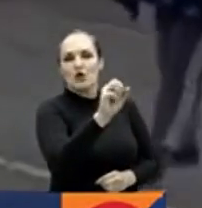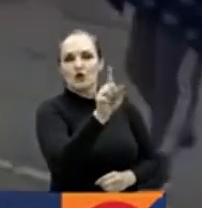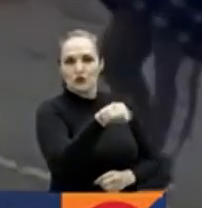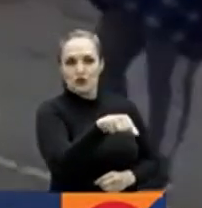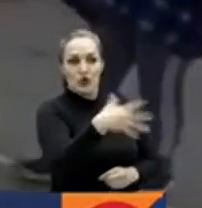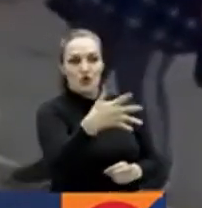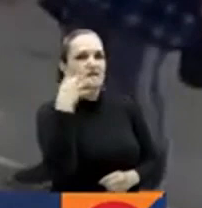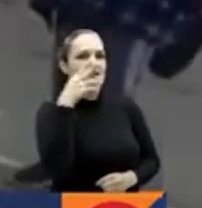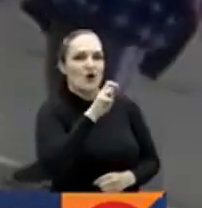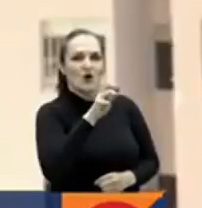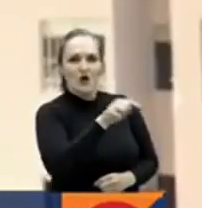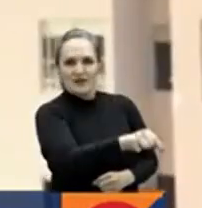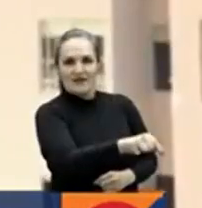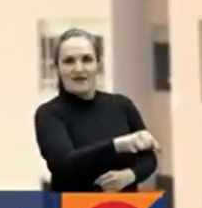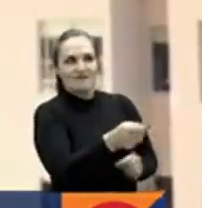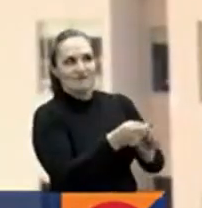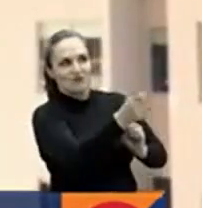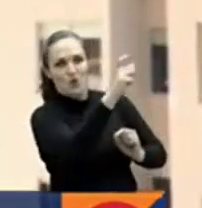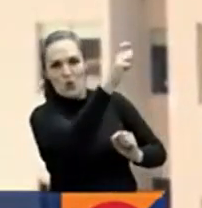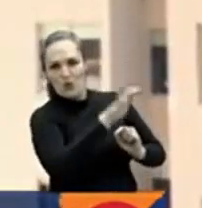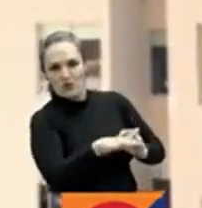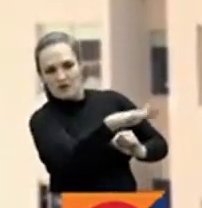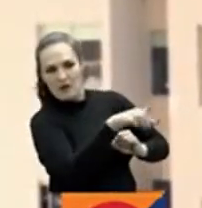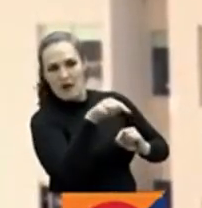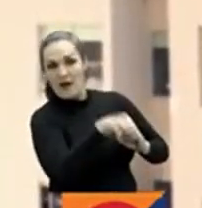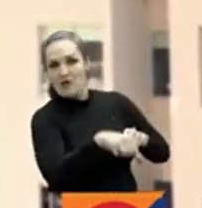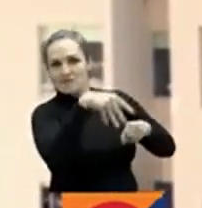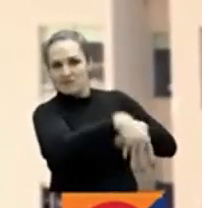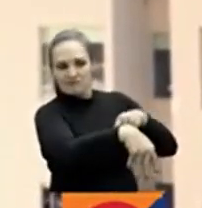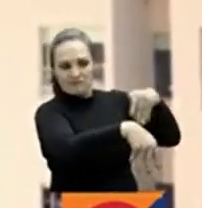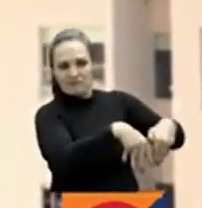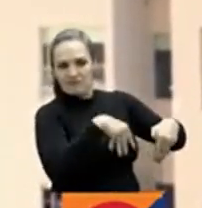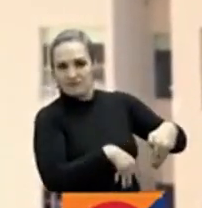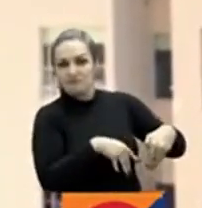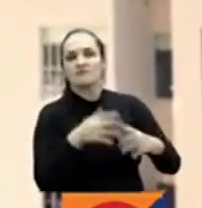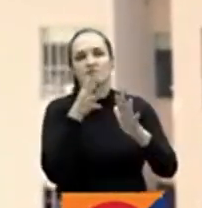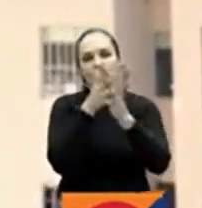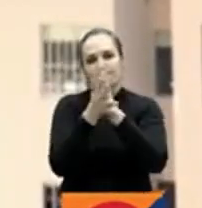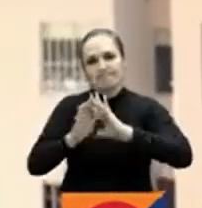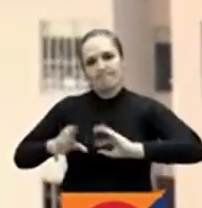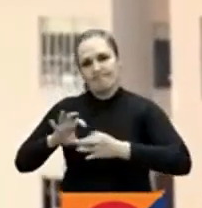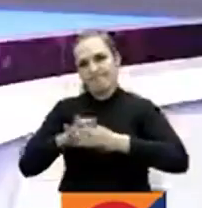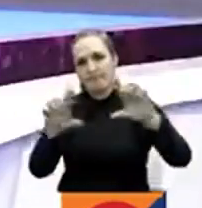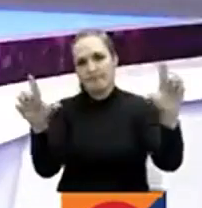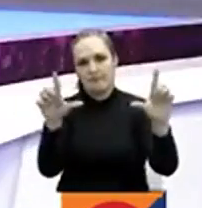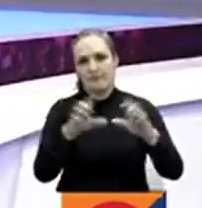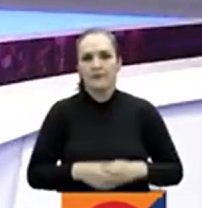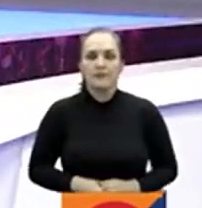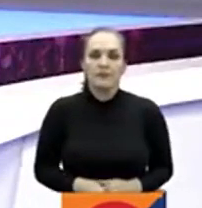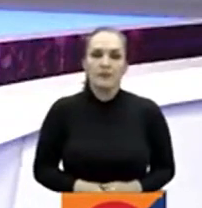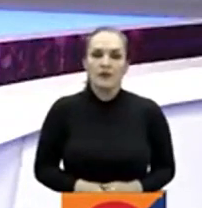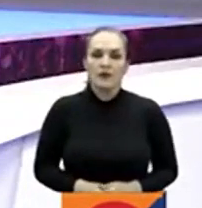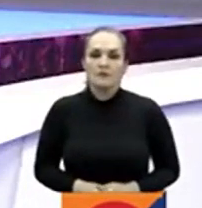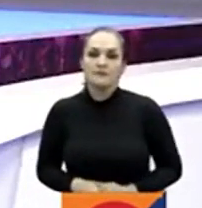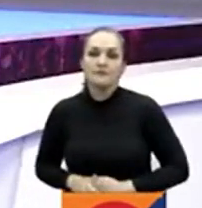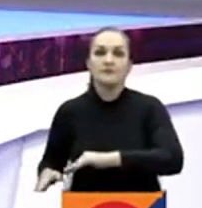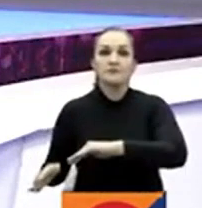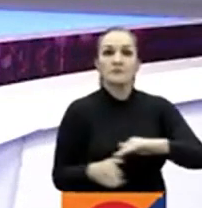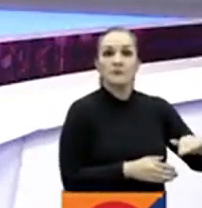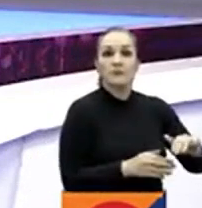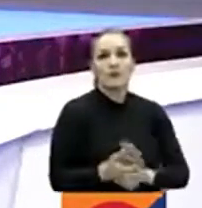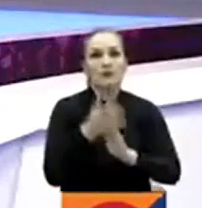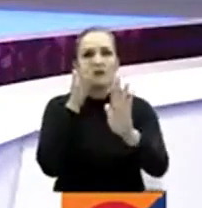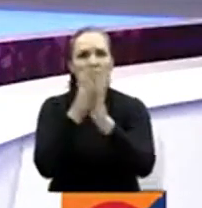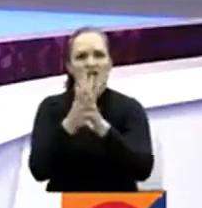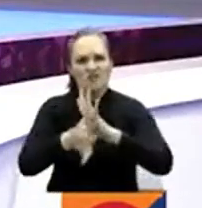norte de Santander. Radio Nacional de Colombia y RTVC Noticias, conectados 24-7. Después de 20 horas de